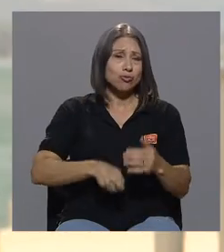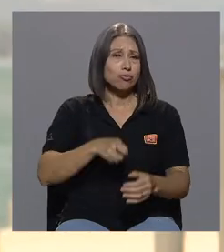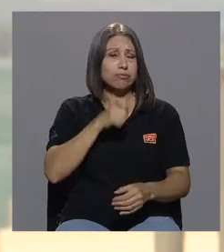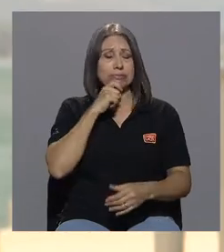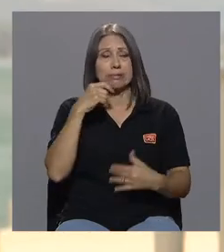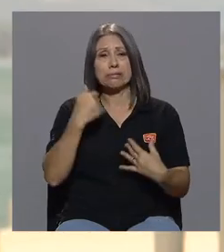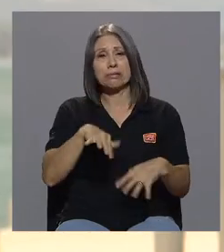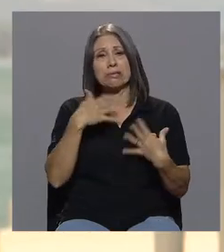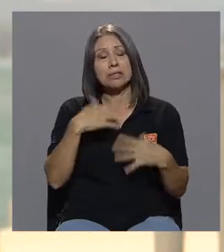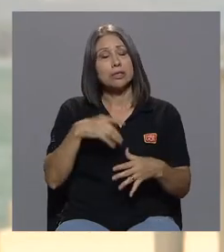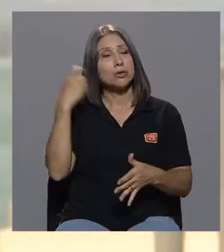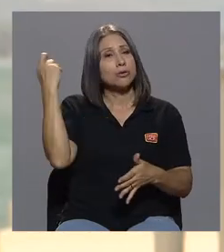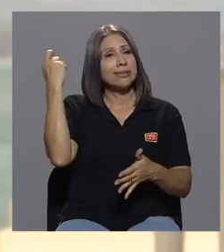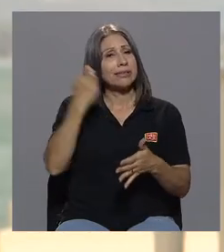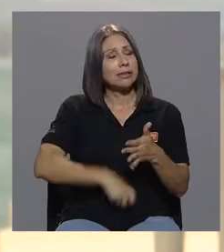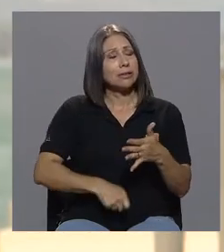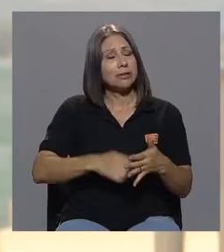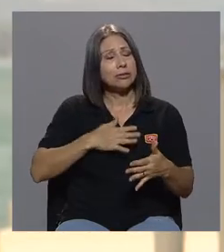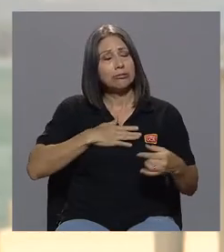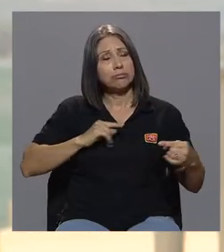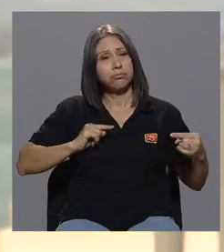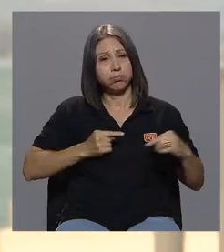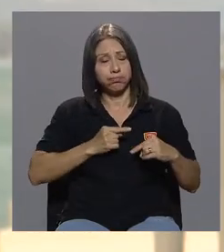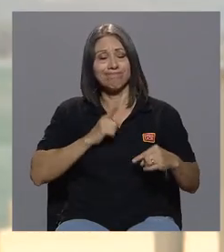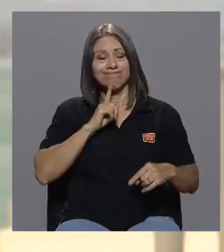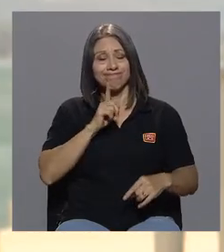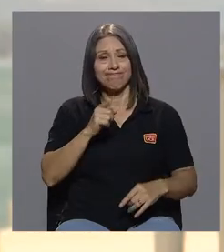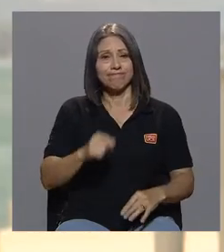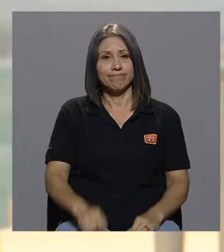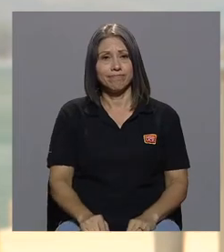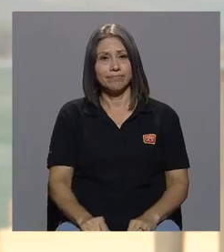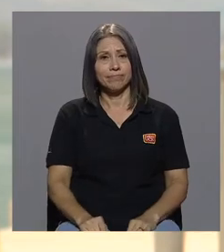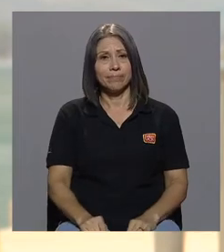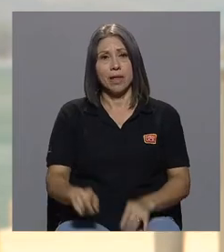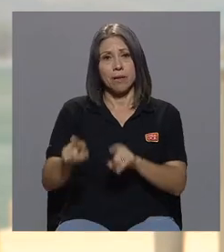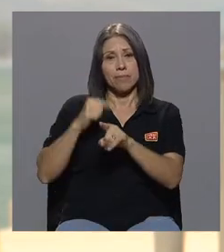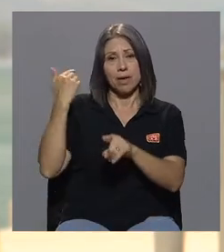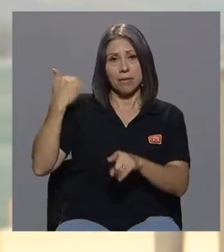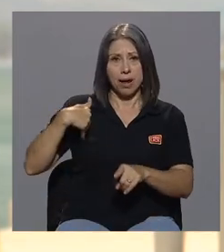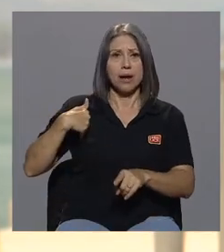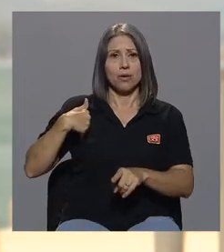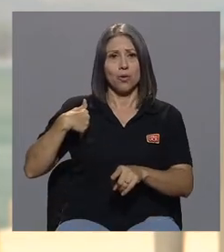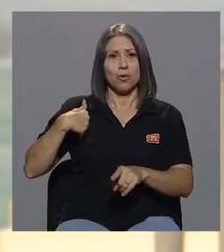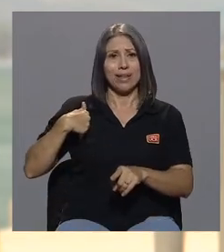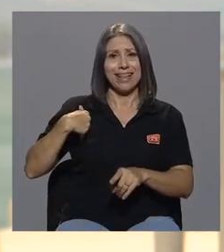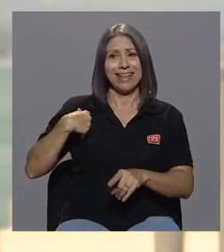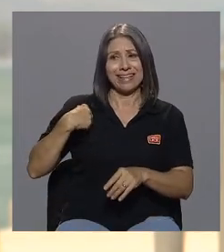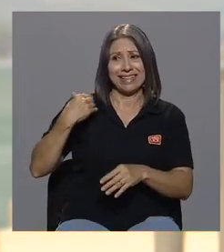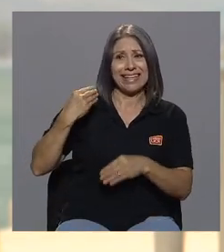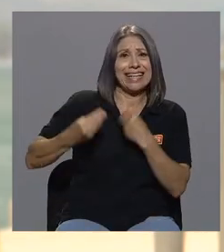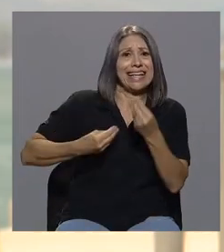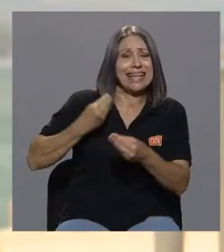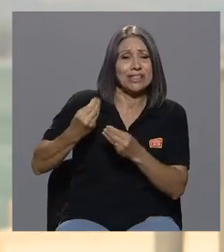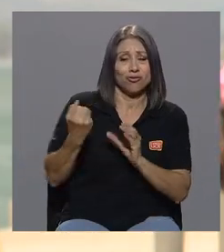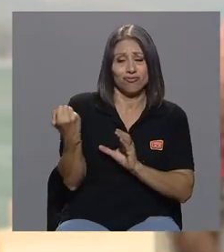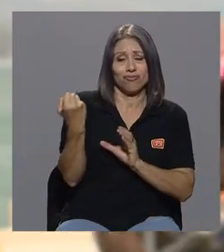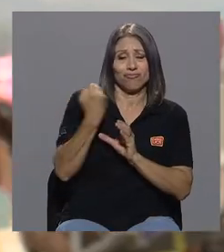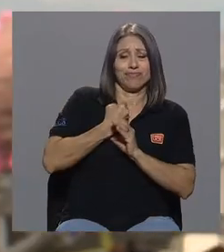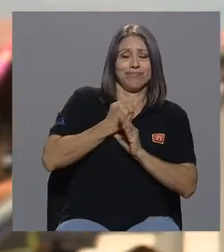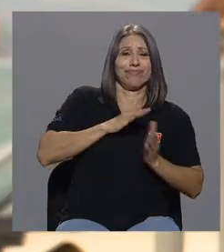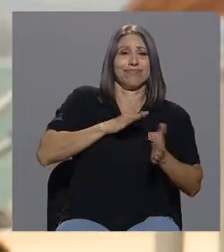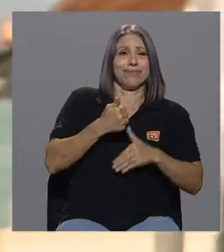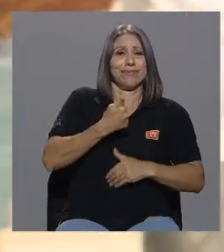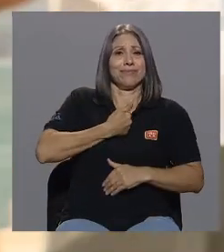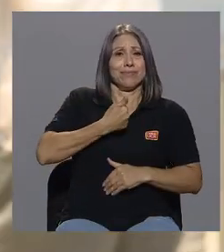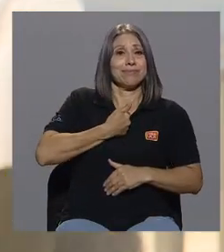Bastante cruel, diría yo. Bastante cruel. Mi hermano terminó suicidándose. Yo me hice la prueba y yo tenía que callarlo.